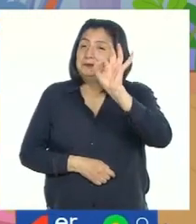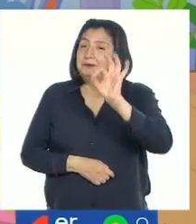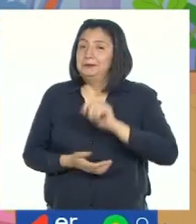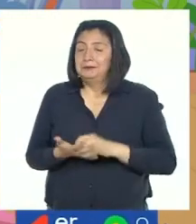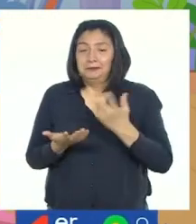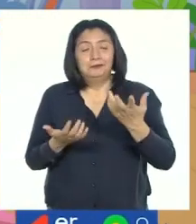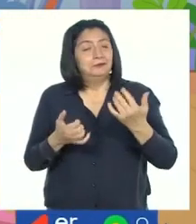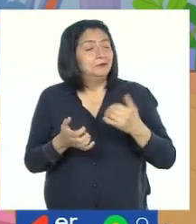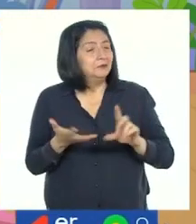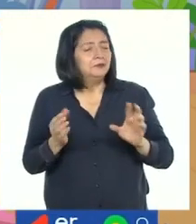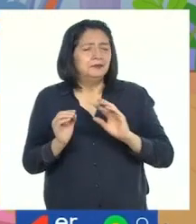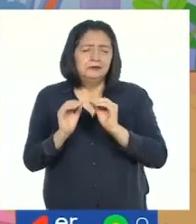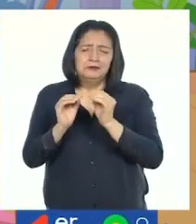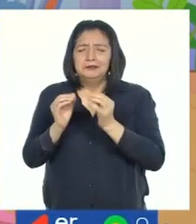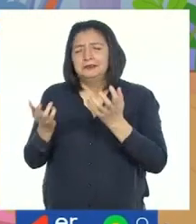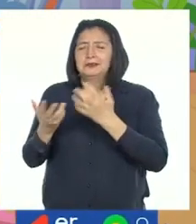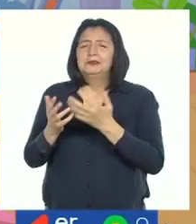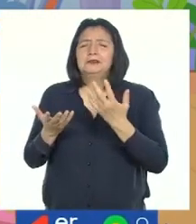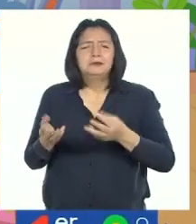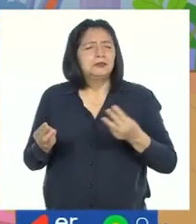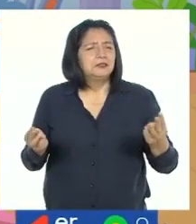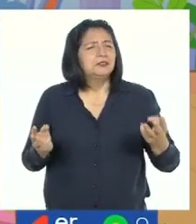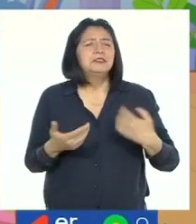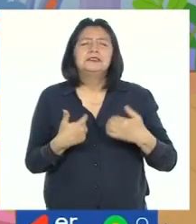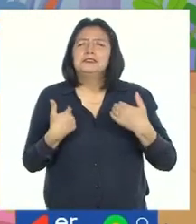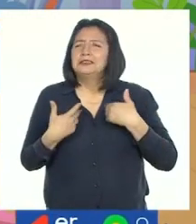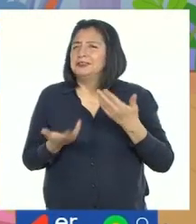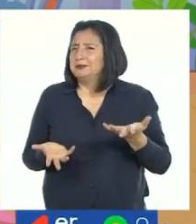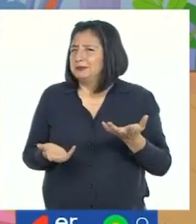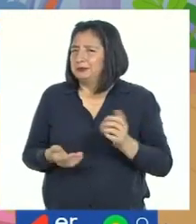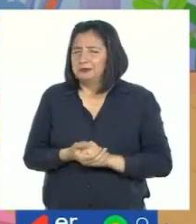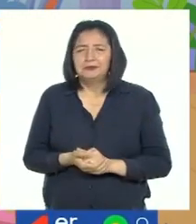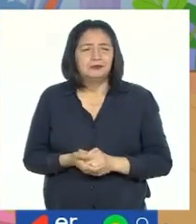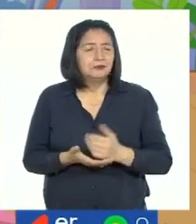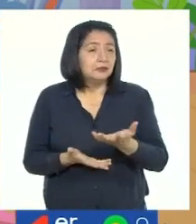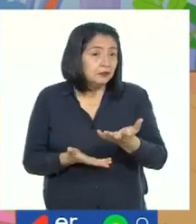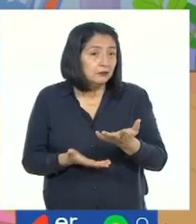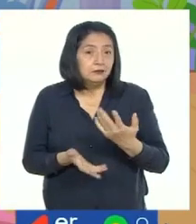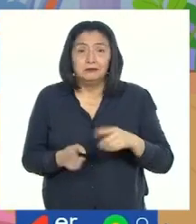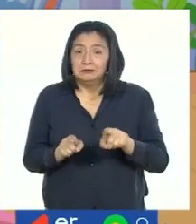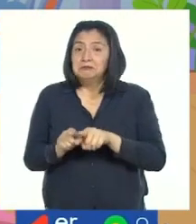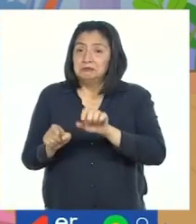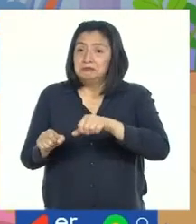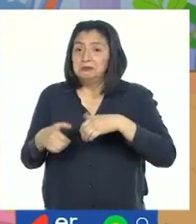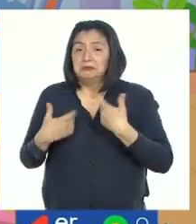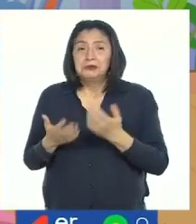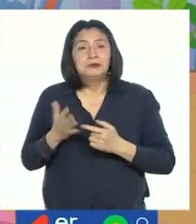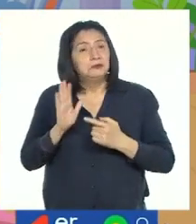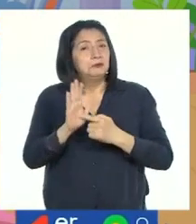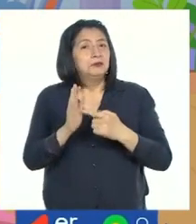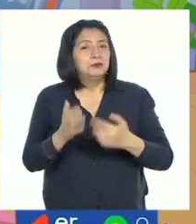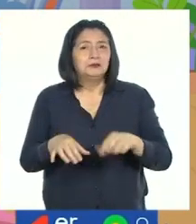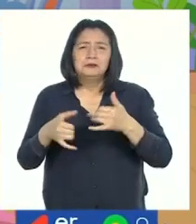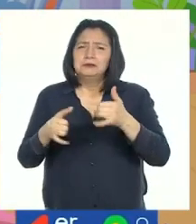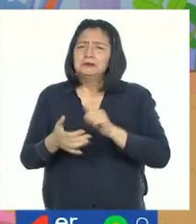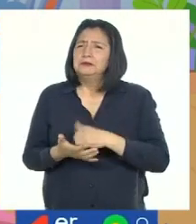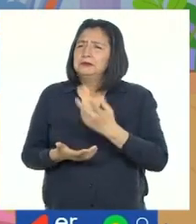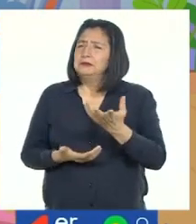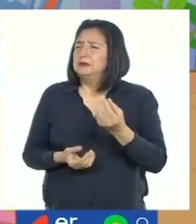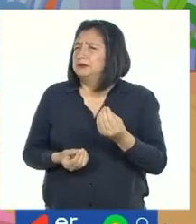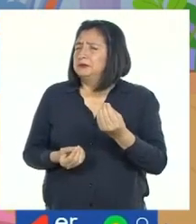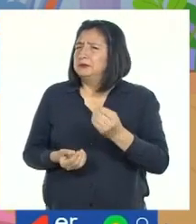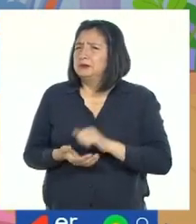una actividad y la adaptamos según los materiales que tenemos a la mano. Con ello, podemos presentar nuestro juego con una